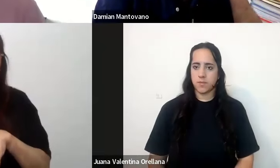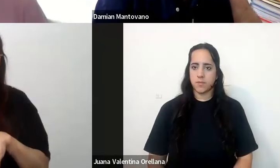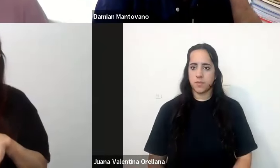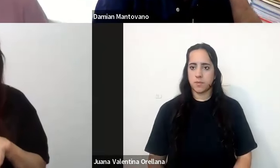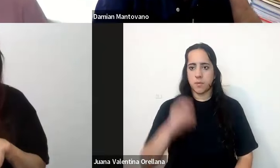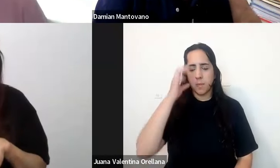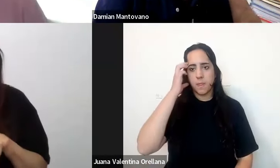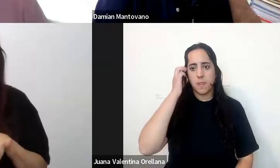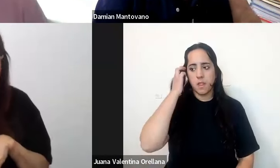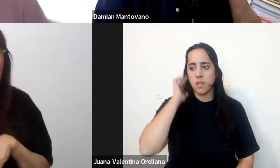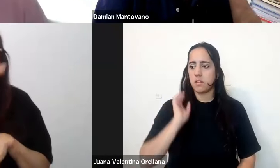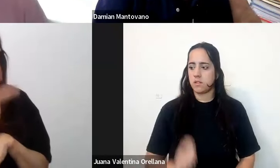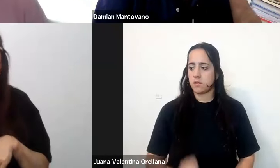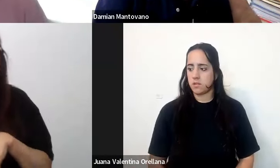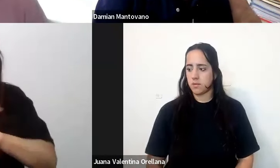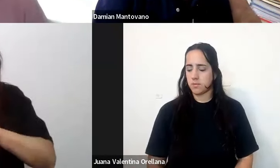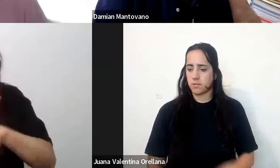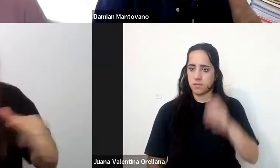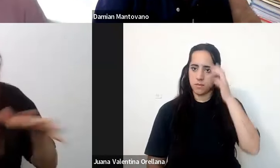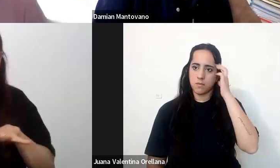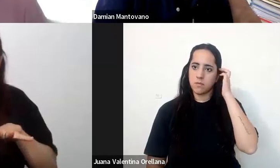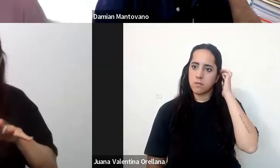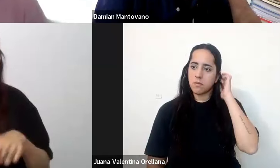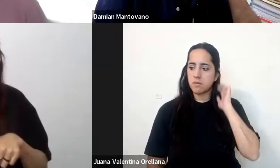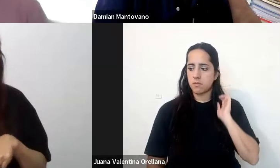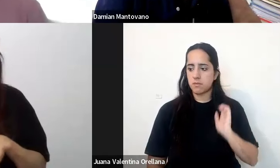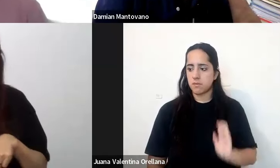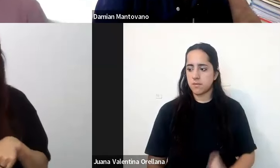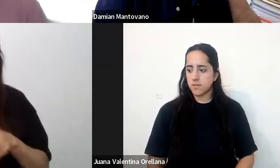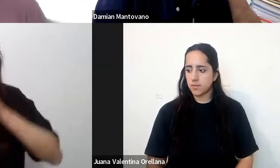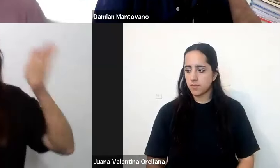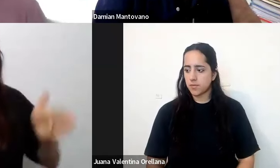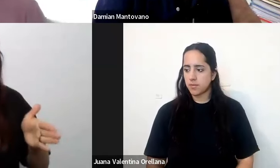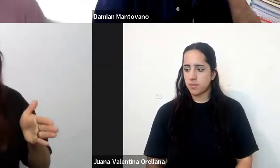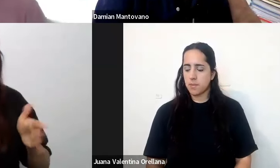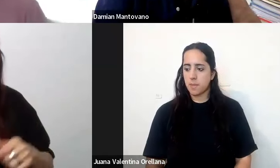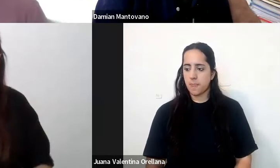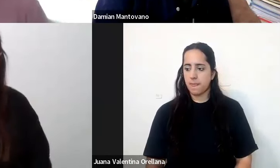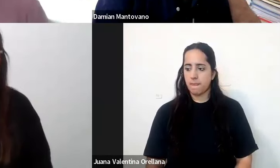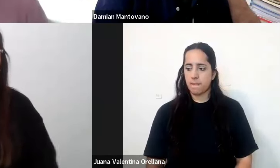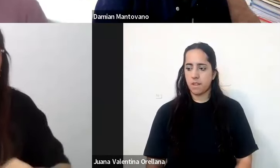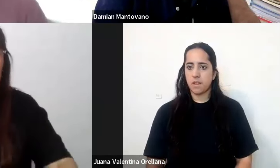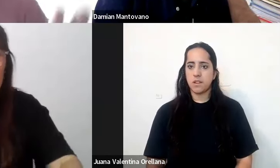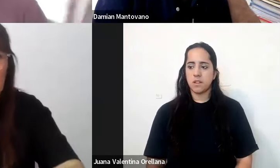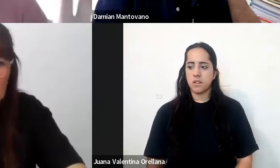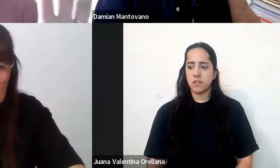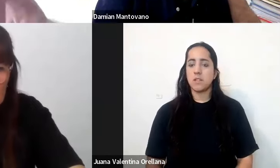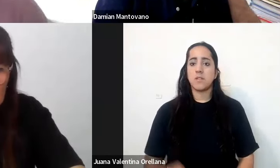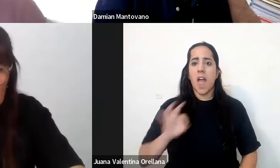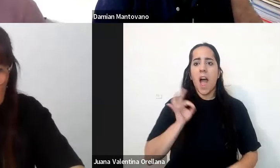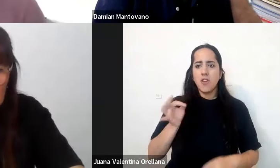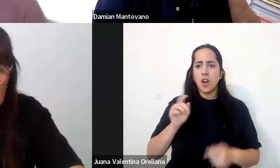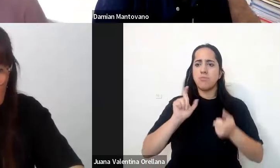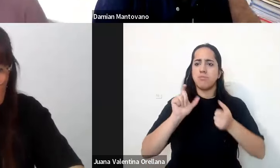300 horas que se desarrollan a lo largo de un año es un año en alternancia que